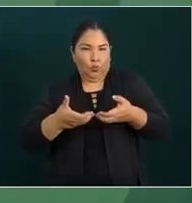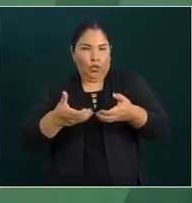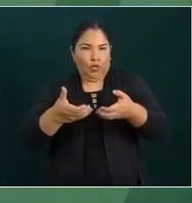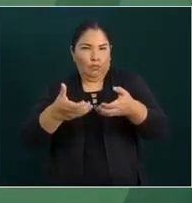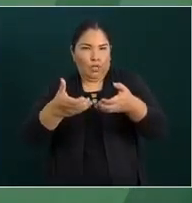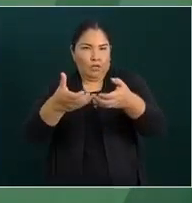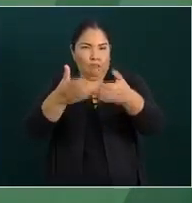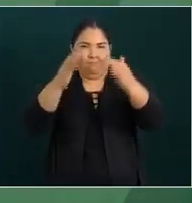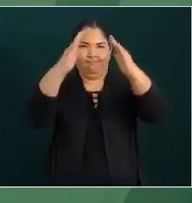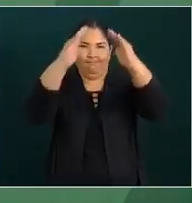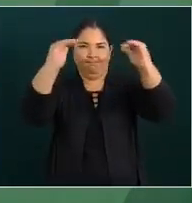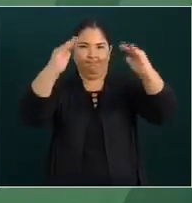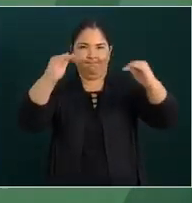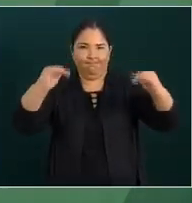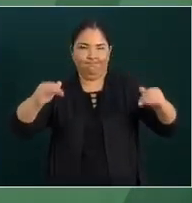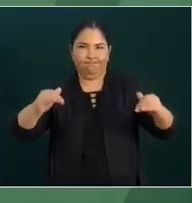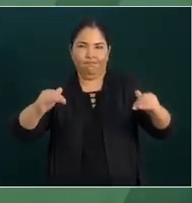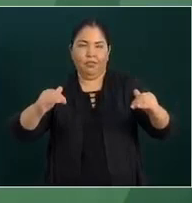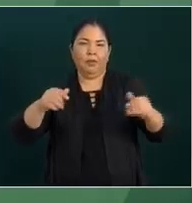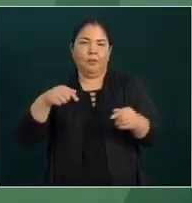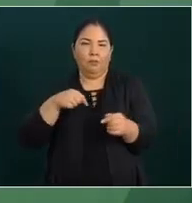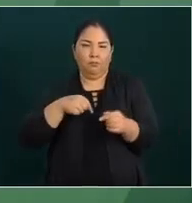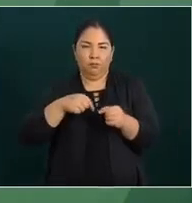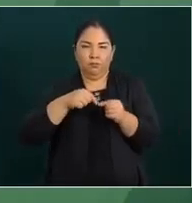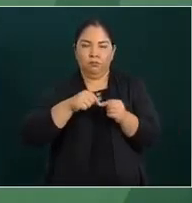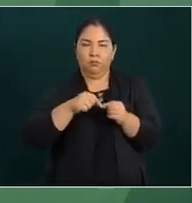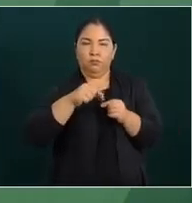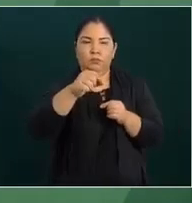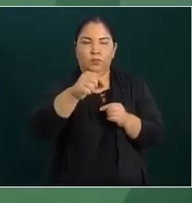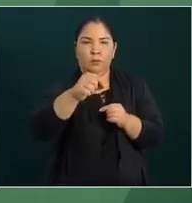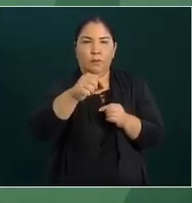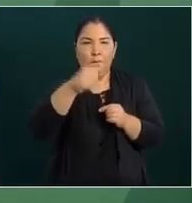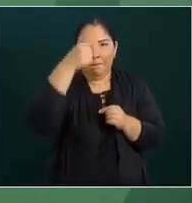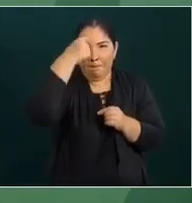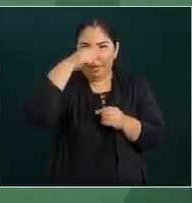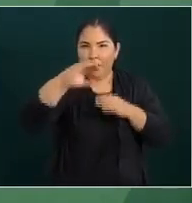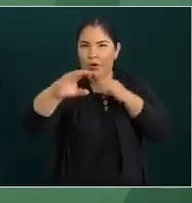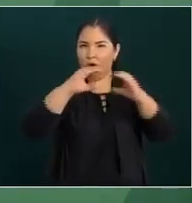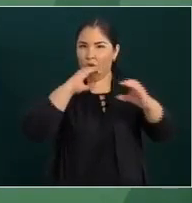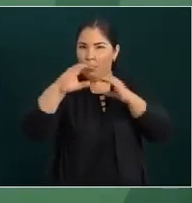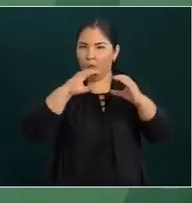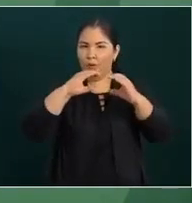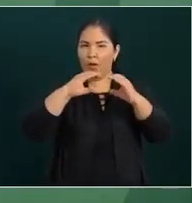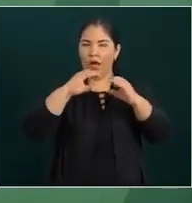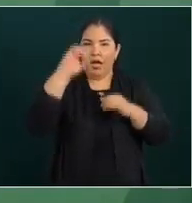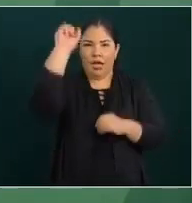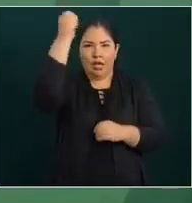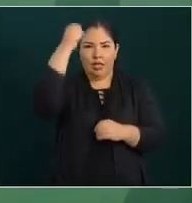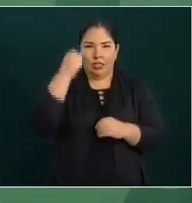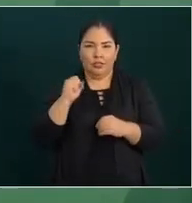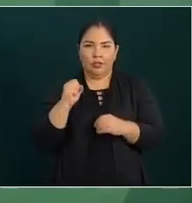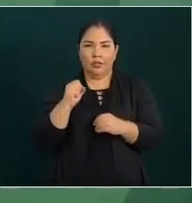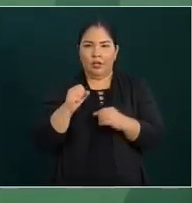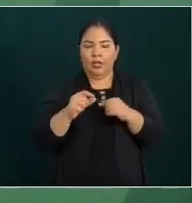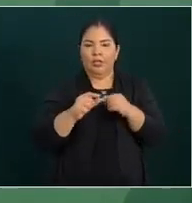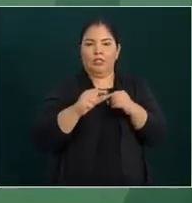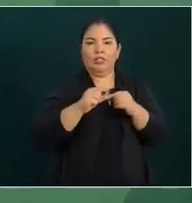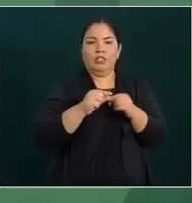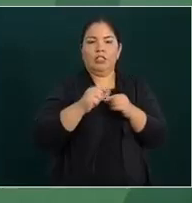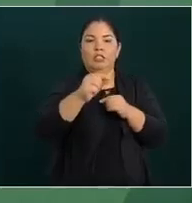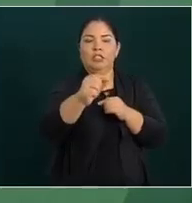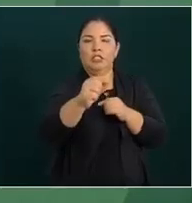sierra, para comunicar a Sinaloa con Chihuahua,